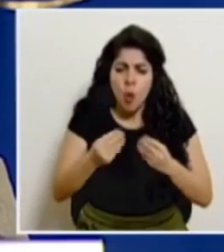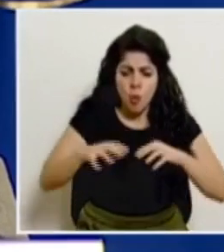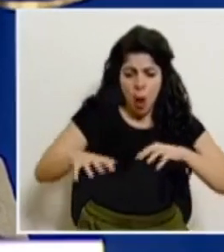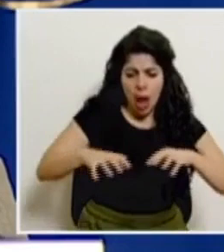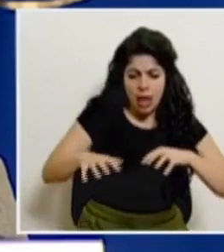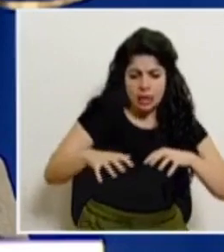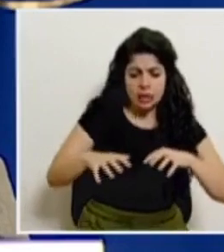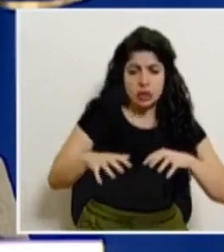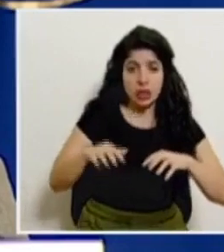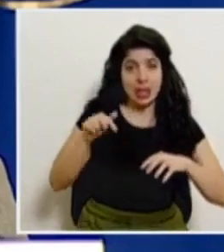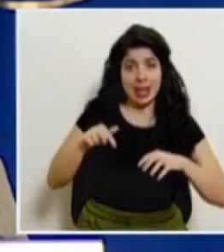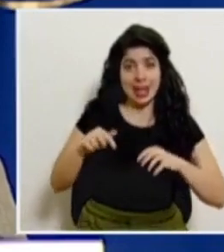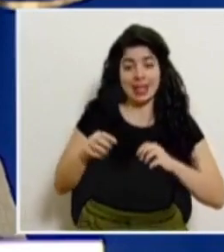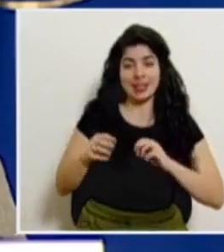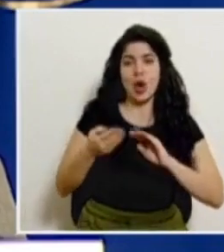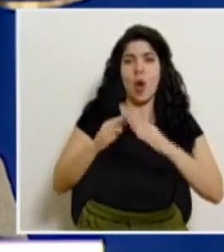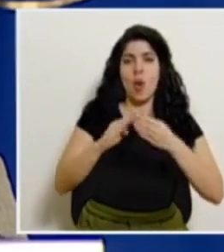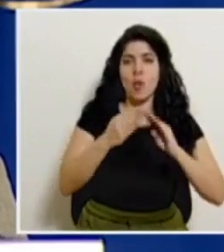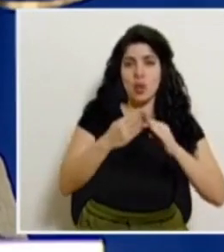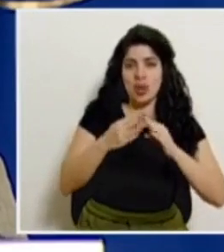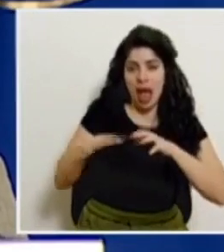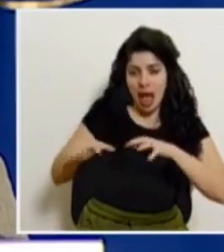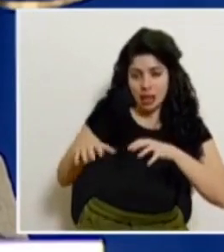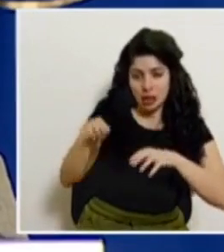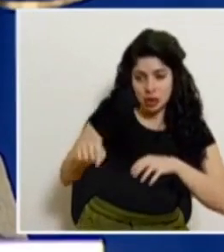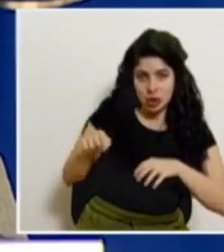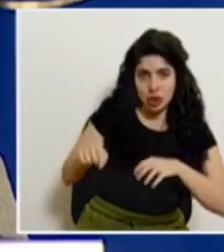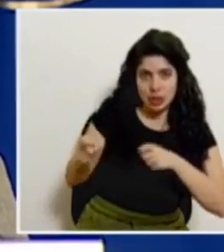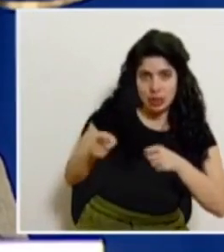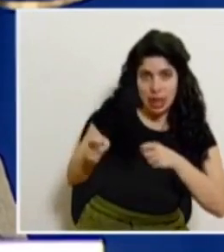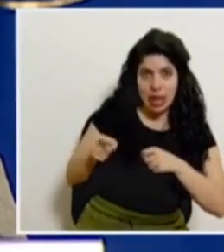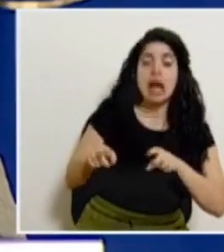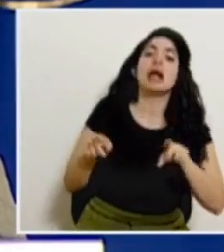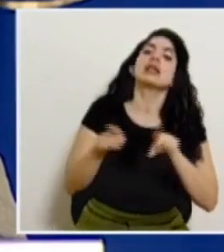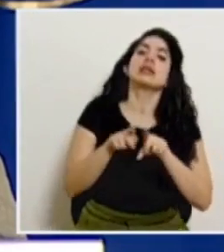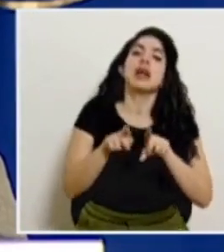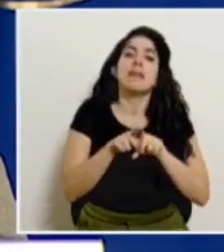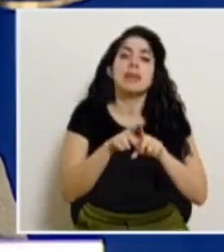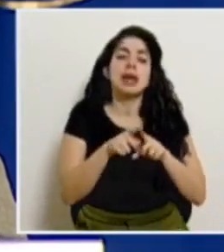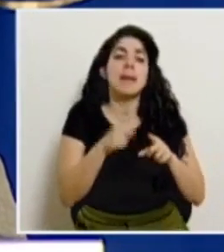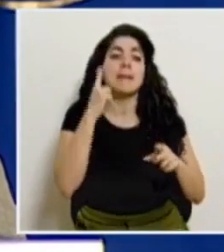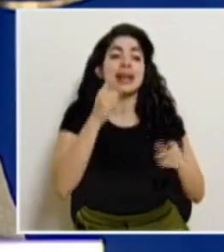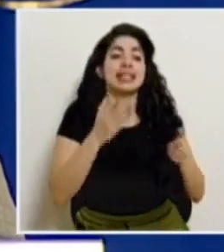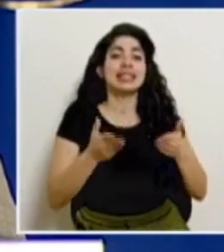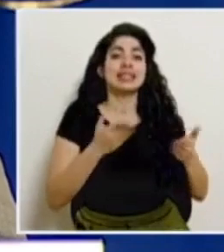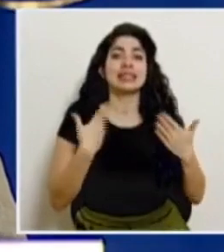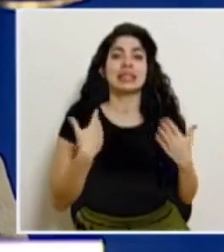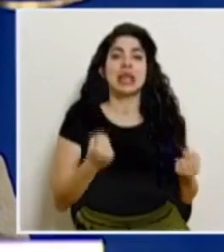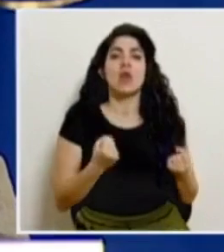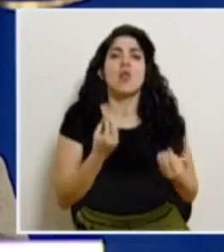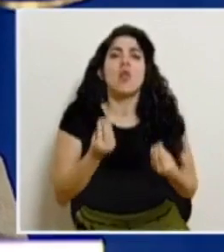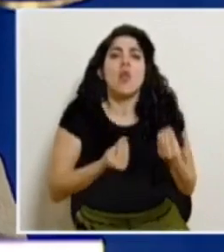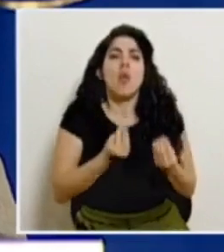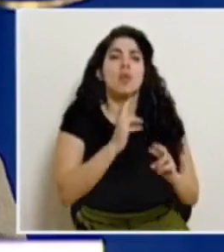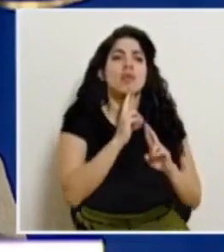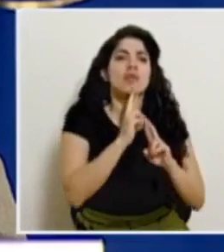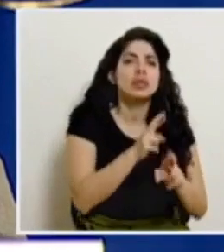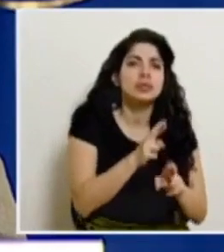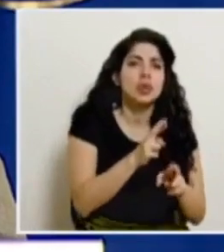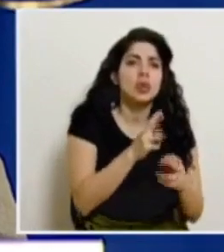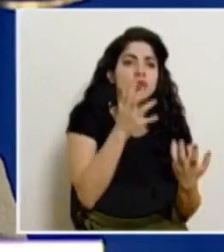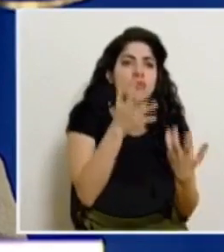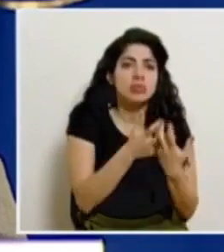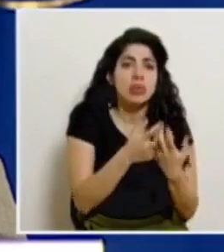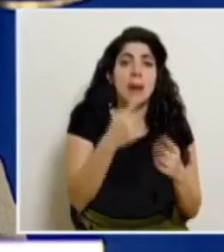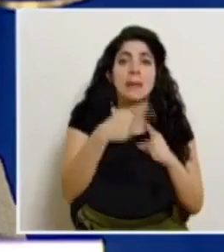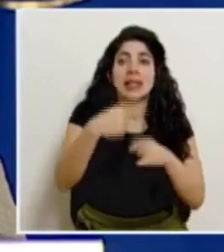solamente en el modelo de gestión comunitaria, sino también en la respuesta de los servicios de salud y de todas las instituciones que